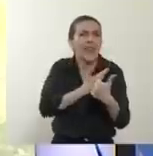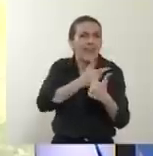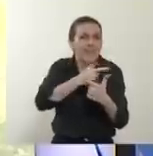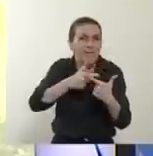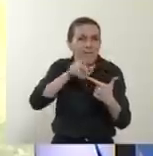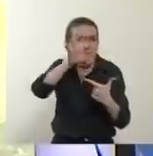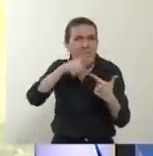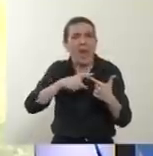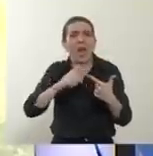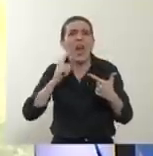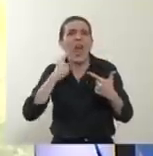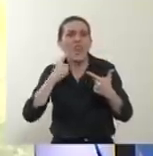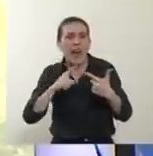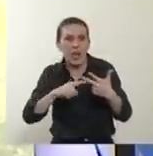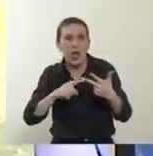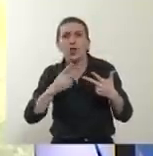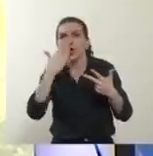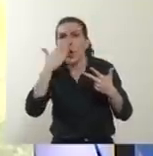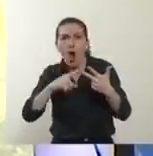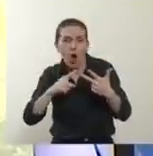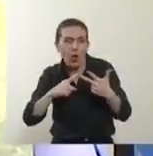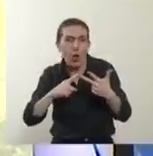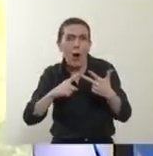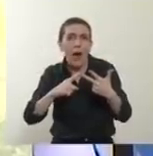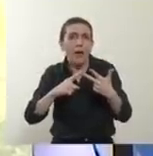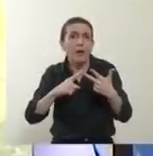a Entre Ríos, irradia a Córdoba.